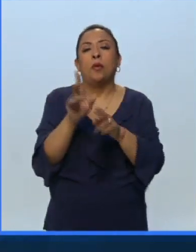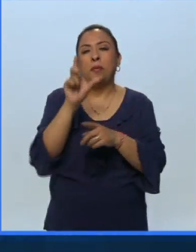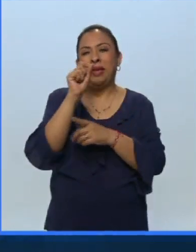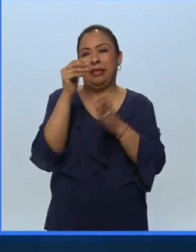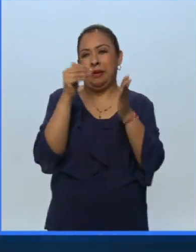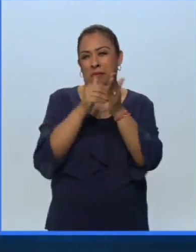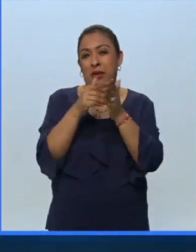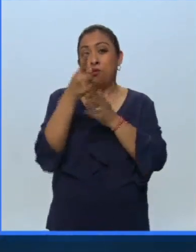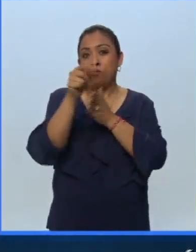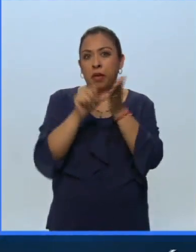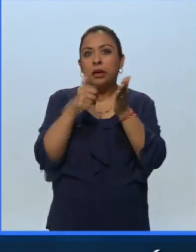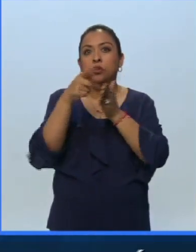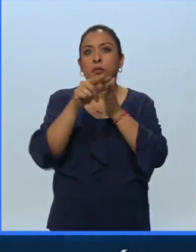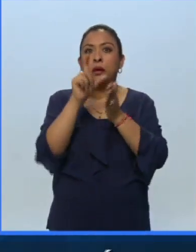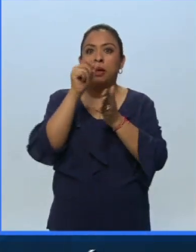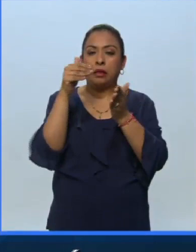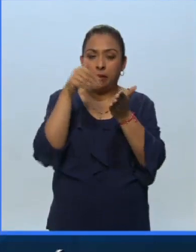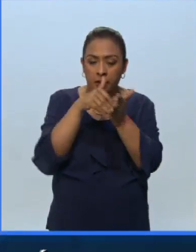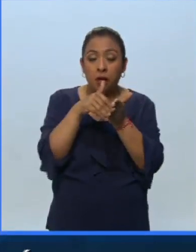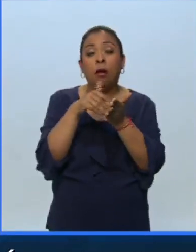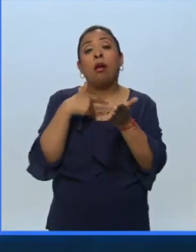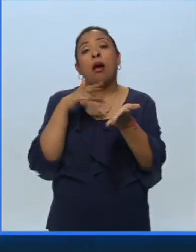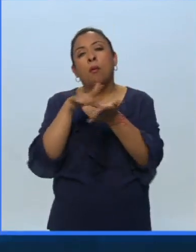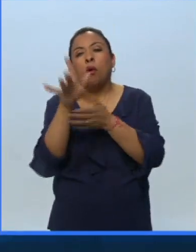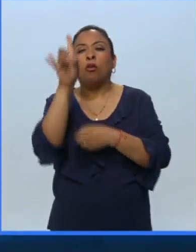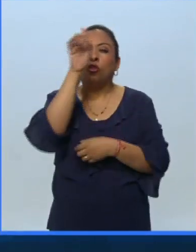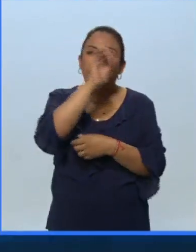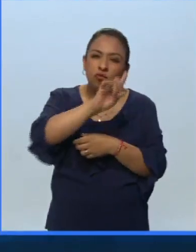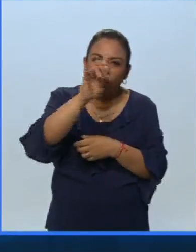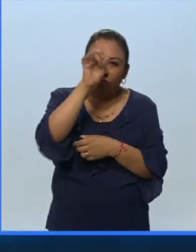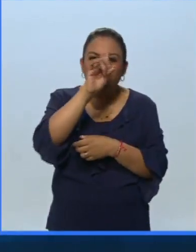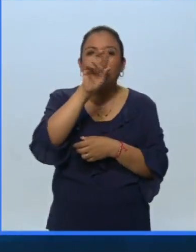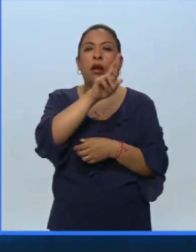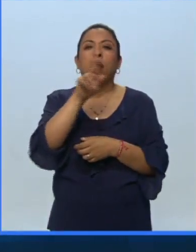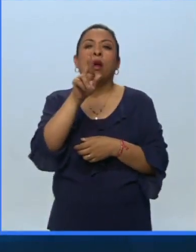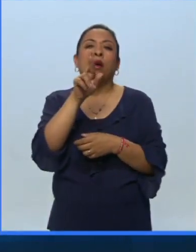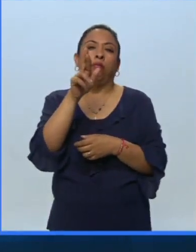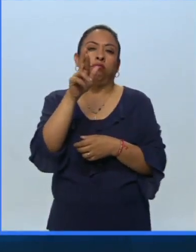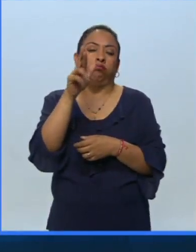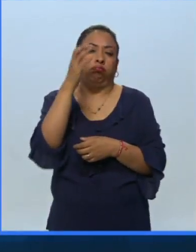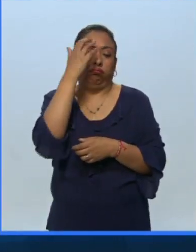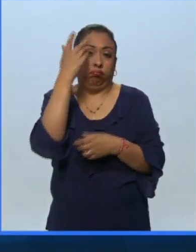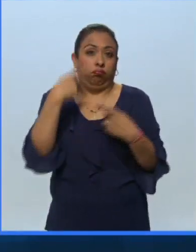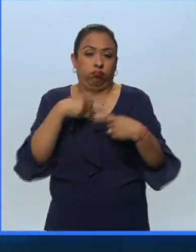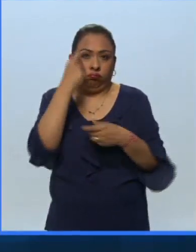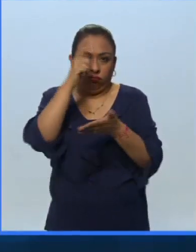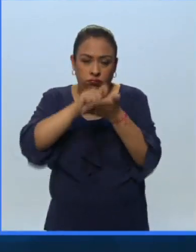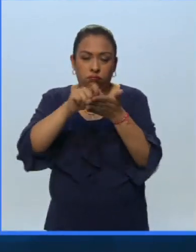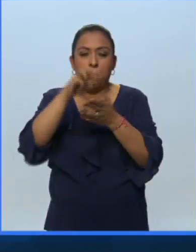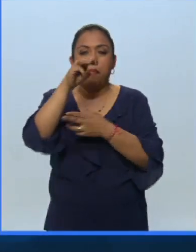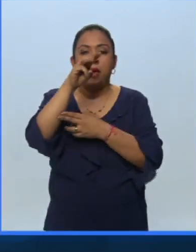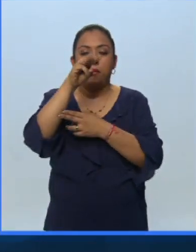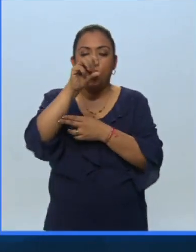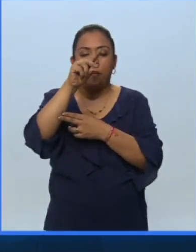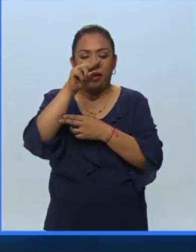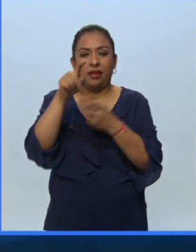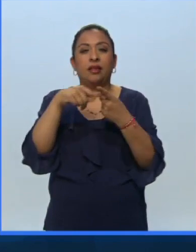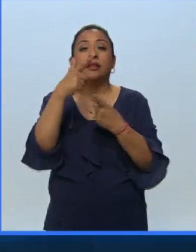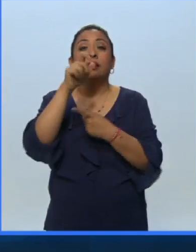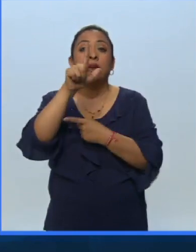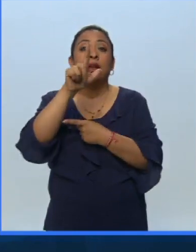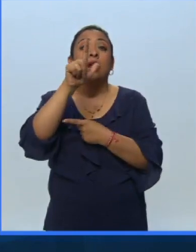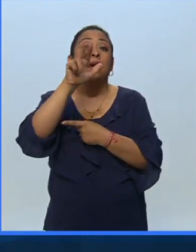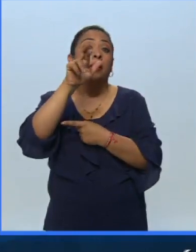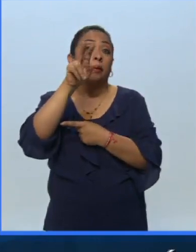20 mil pesos mensuales y son apoyos tanto de asesorías con reconocidos compositores como Memo Méndez Guiú y Gil Rivera